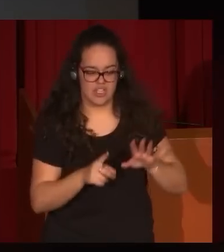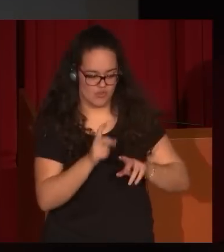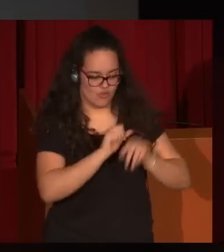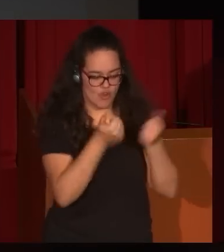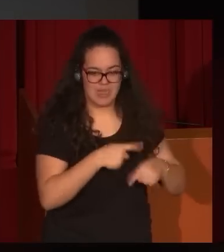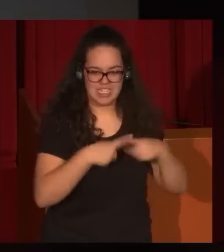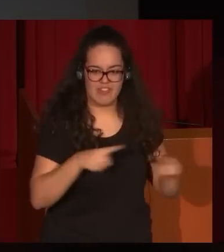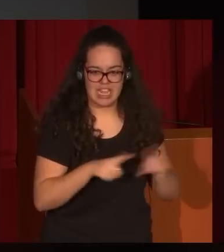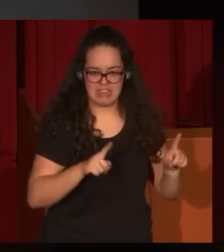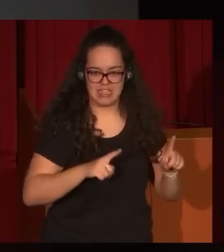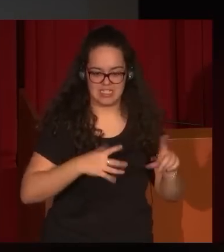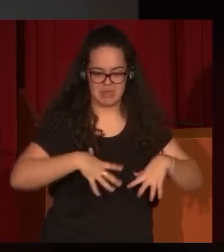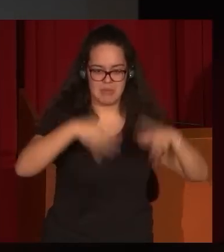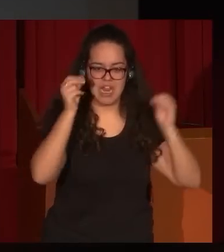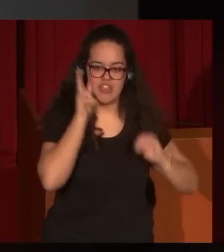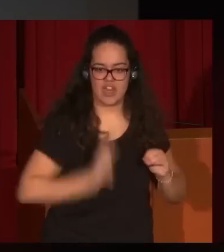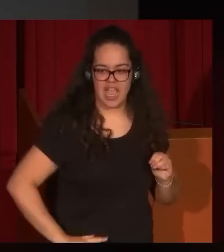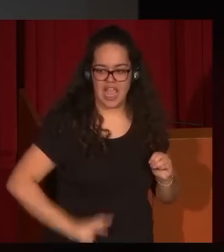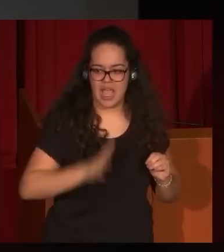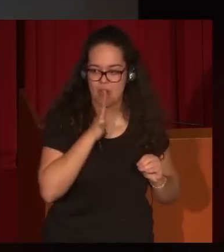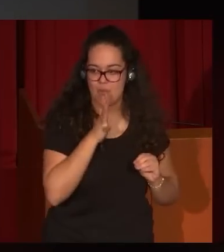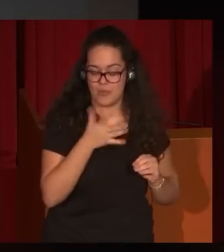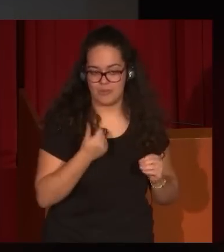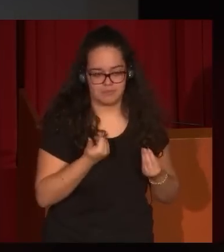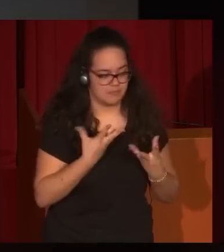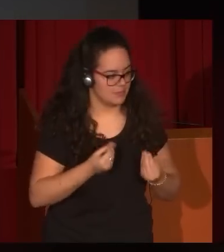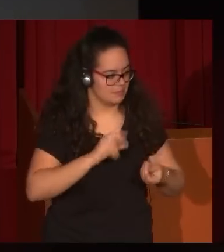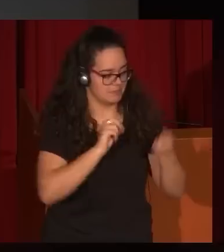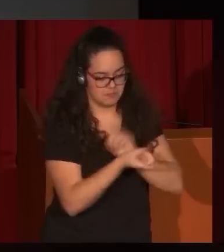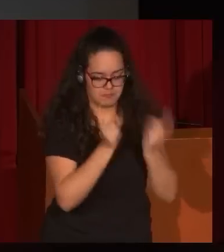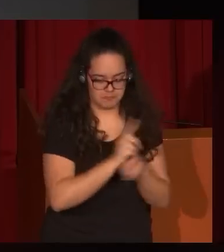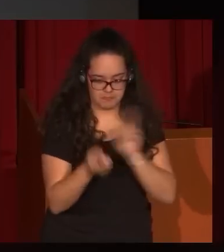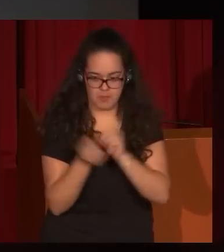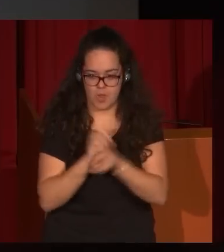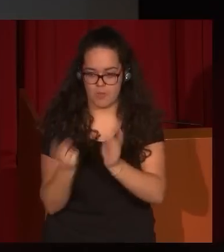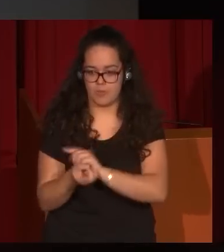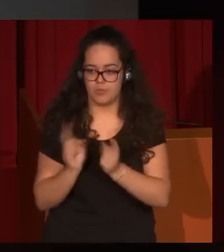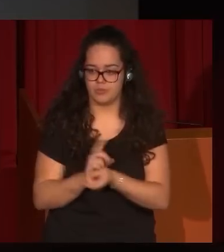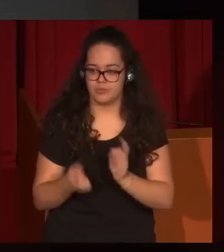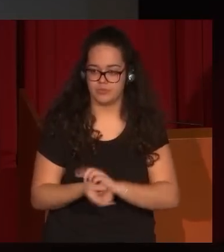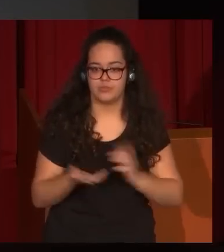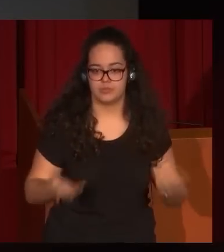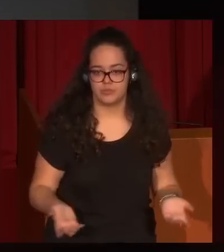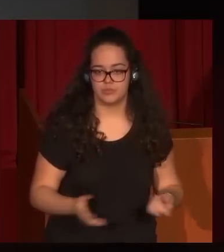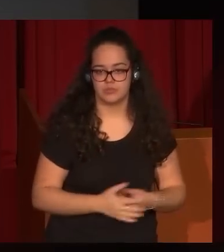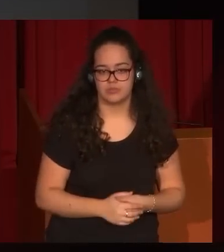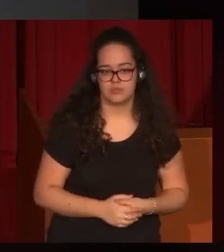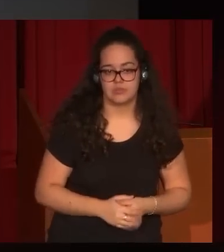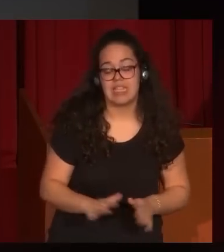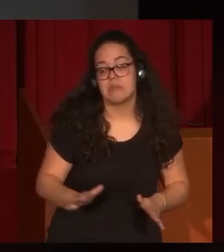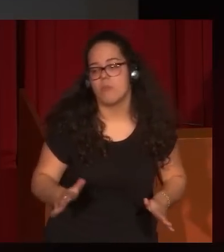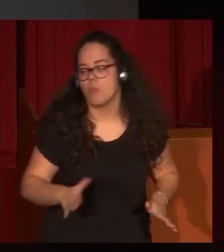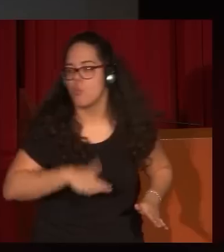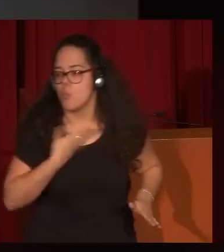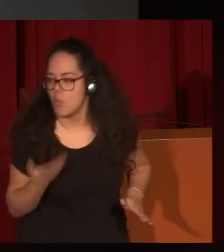porque ha sufrido sucesivas modificaciones a lo largo de los tiempos. Pues bien, Eugenio Lucas, que quizá a